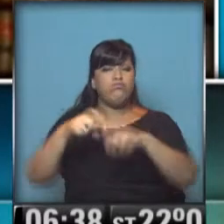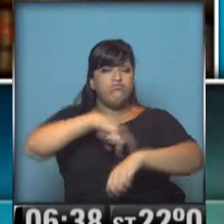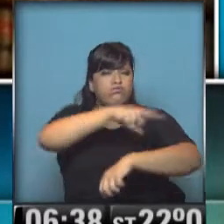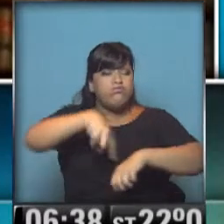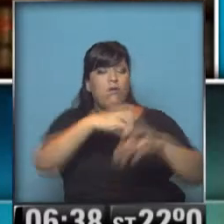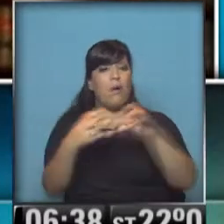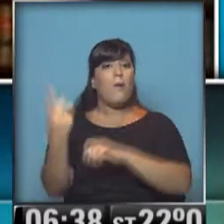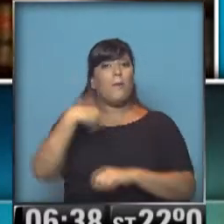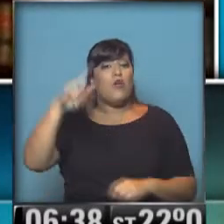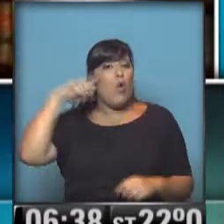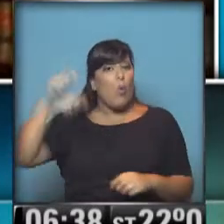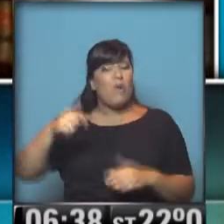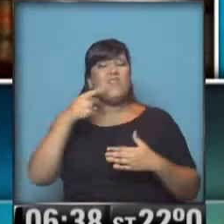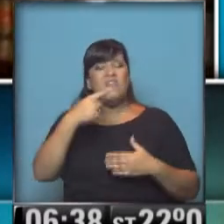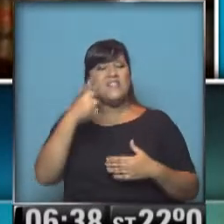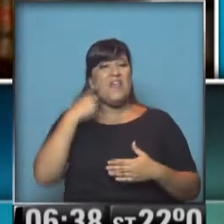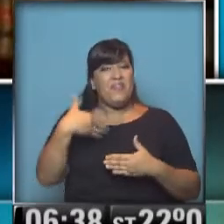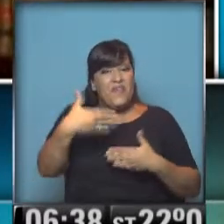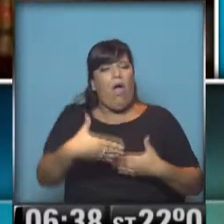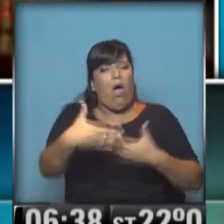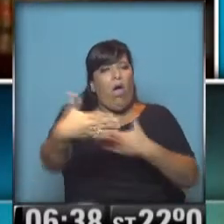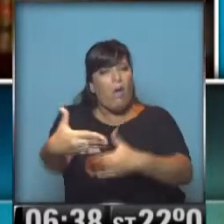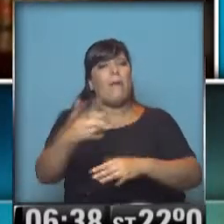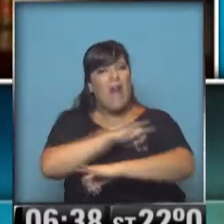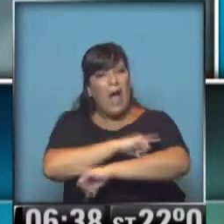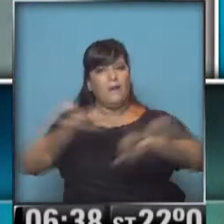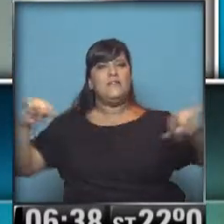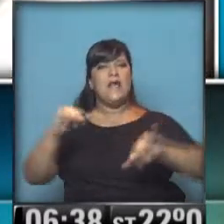anunció que demorará unos días en pronunciarse.